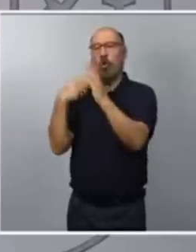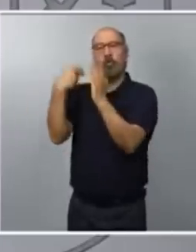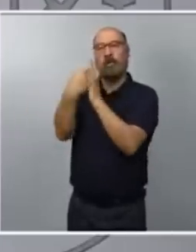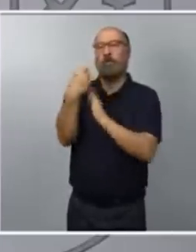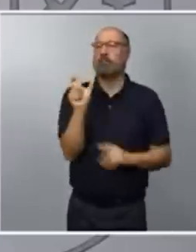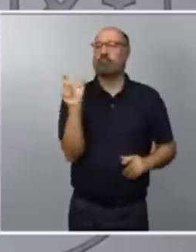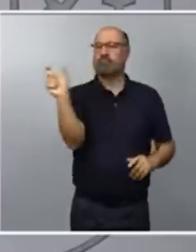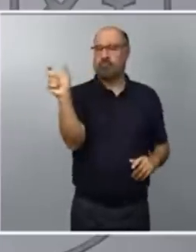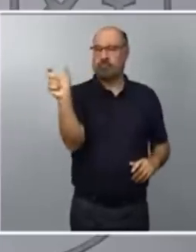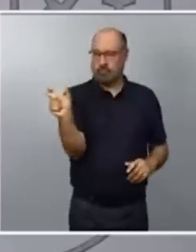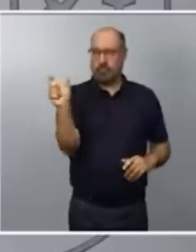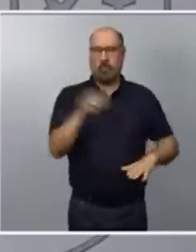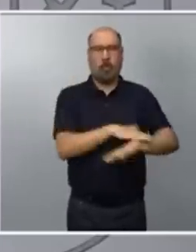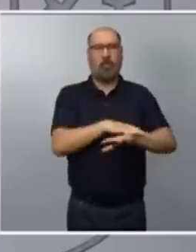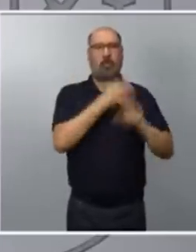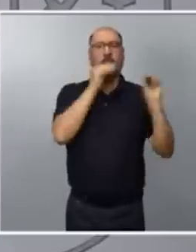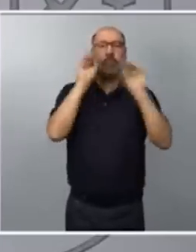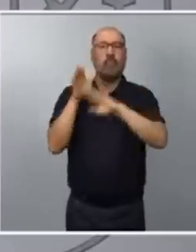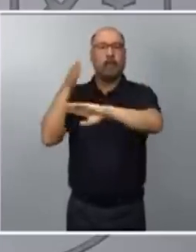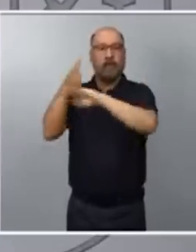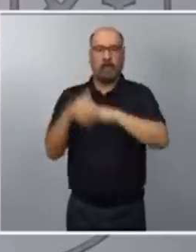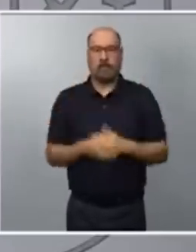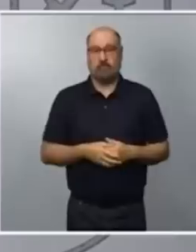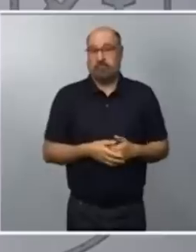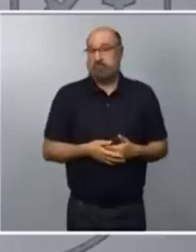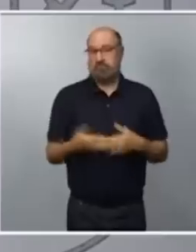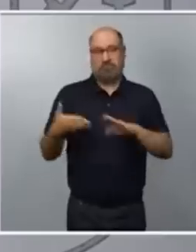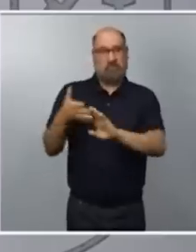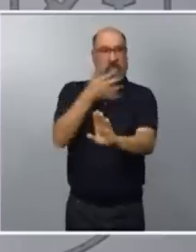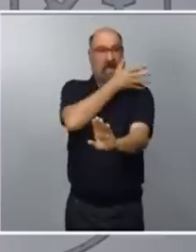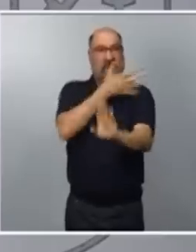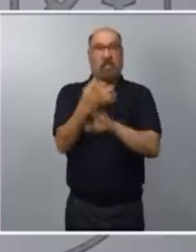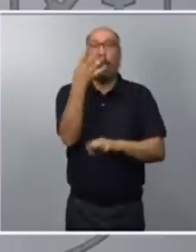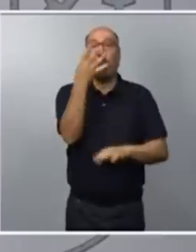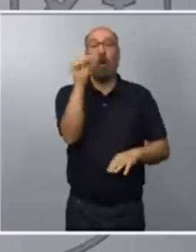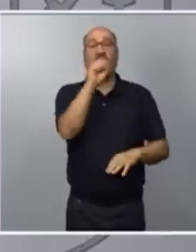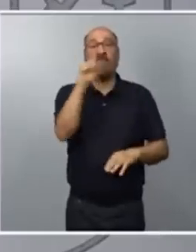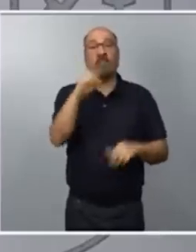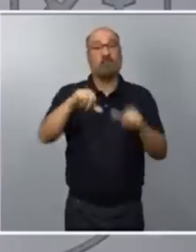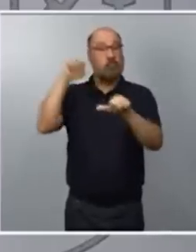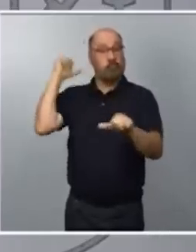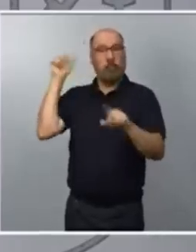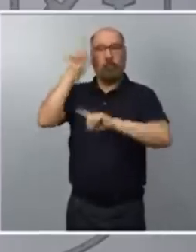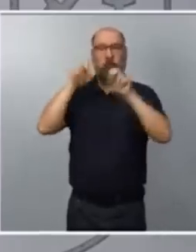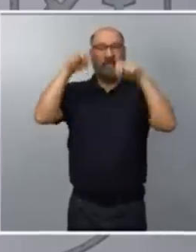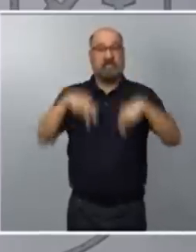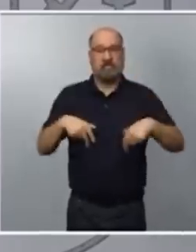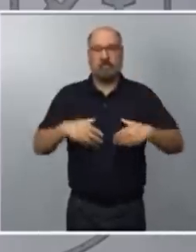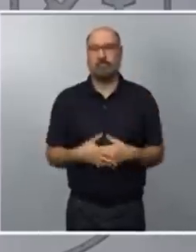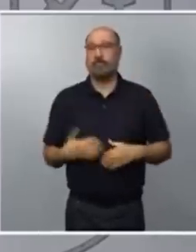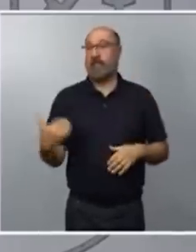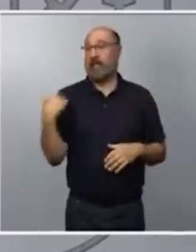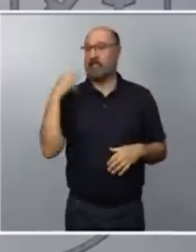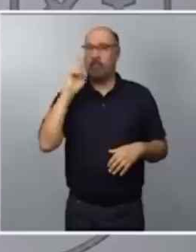del Gobierno. Así ha sido siempre y nunca ha existido problemas. Esto es una evidencia. Y, ciertamente, lo que vimos